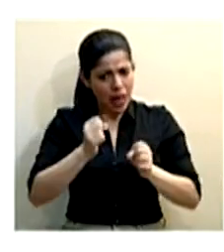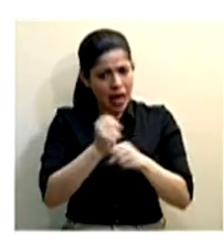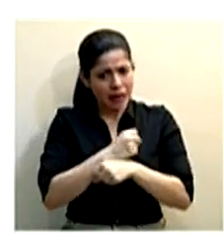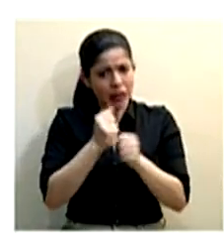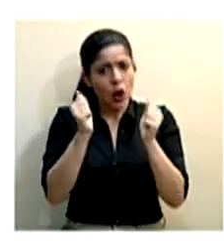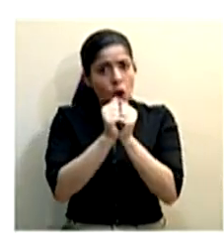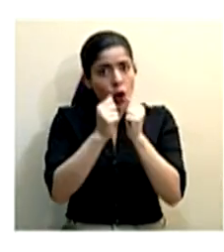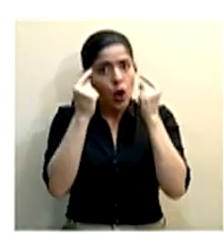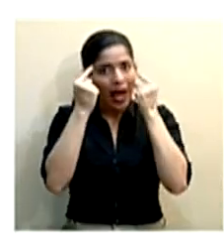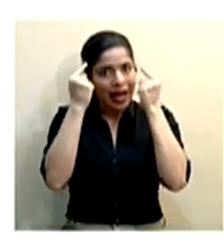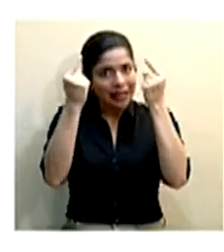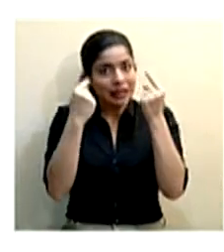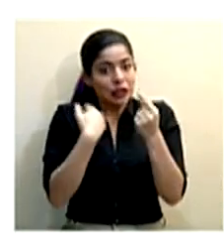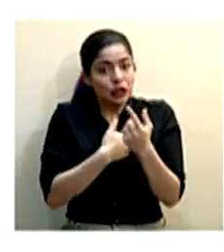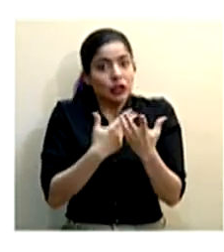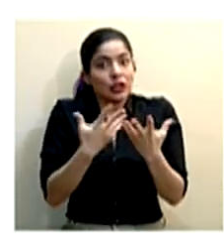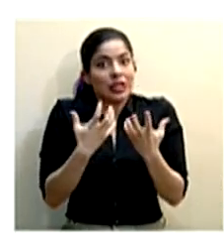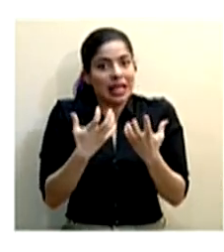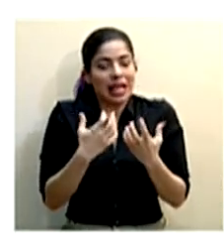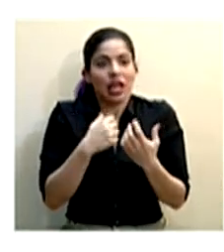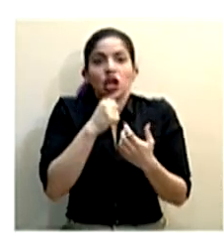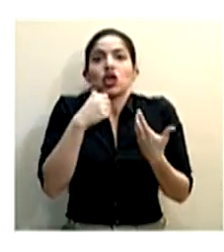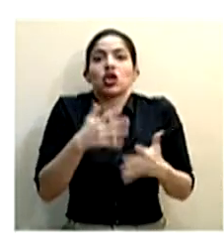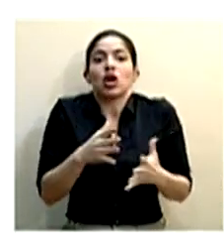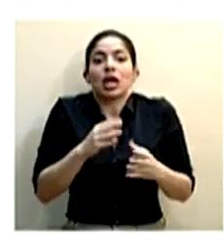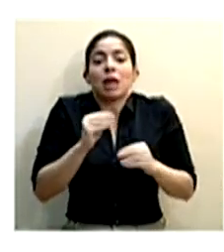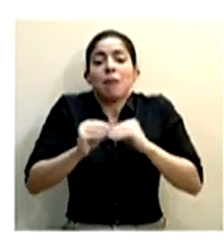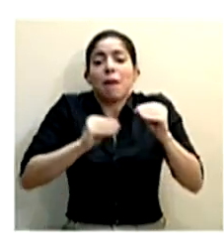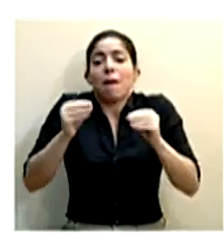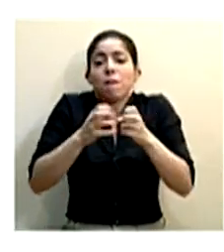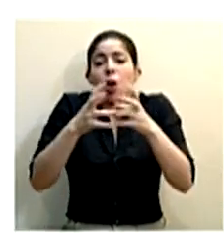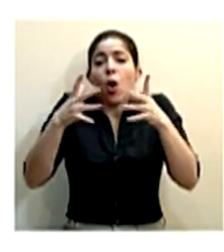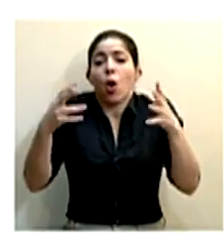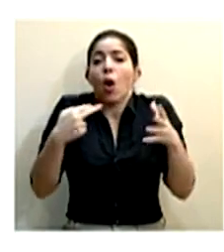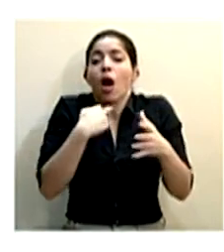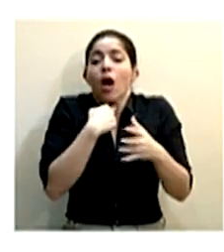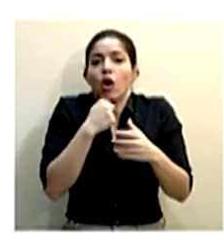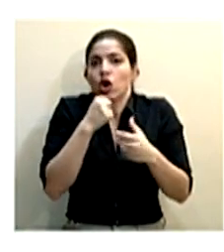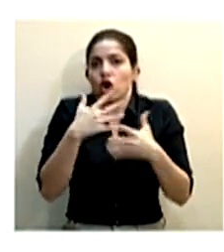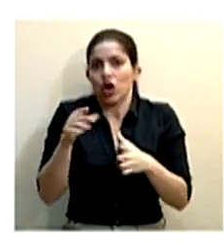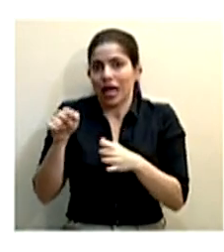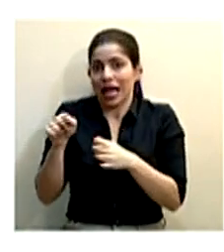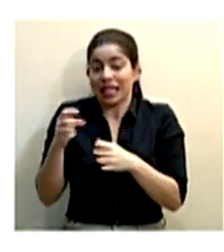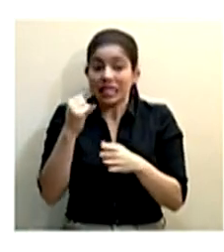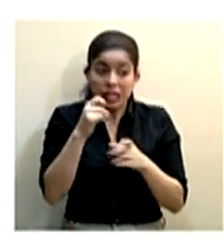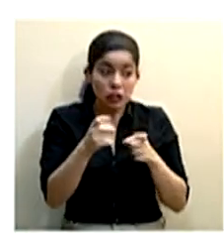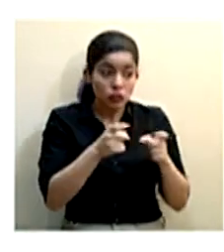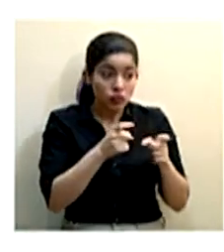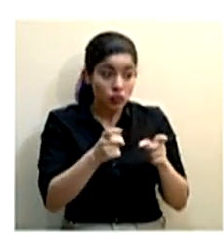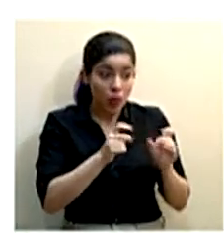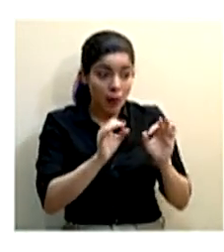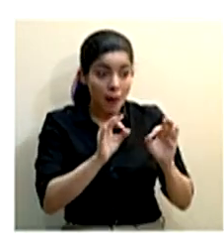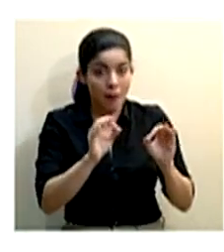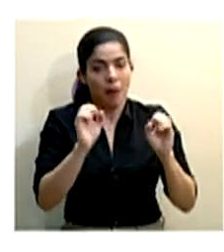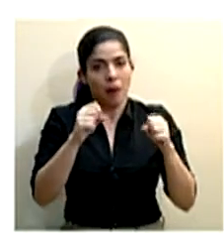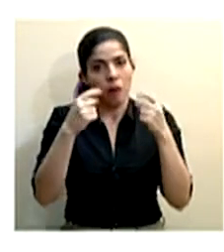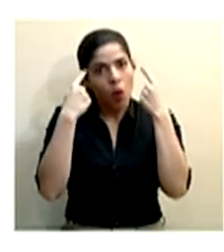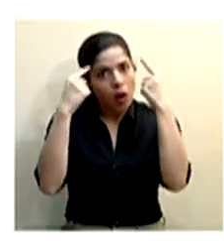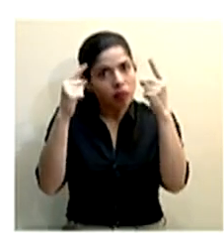el éxito deseado. El éxito deseado es no tener transmisiones simultáneas, no tener saturación de los servicios para poder hacerlo una realidad.